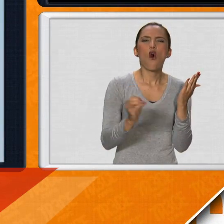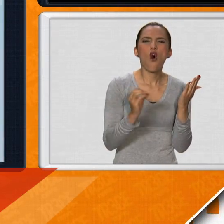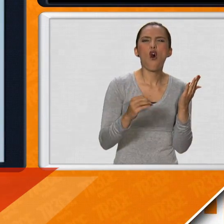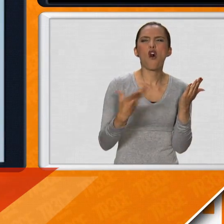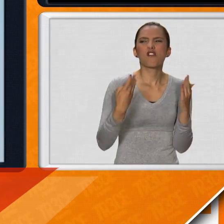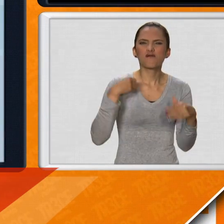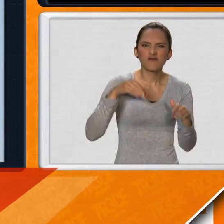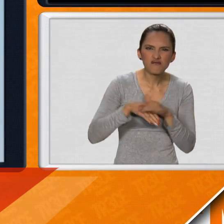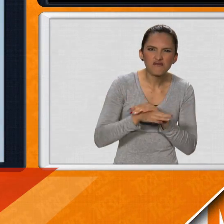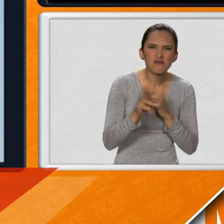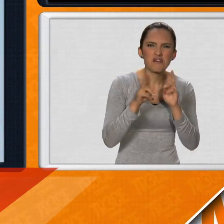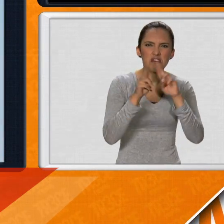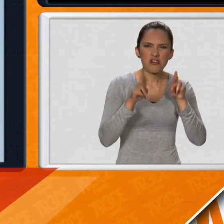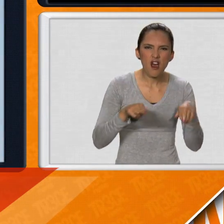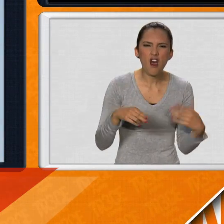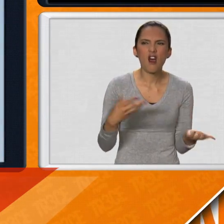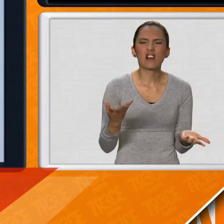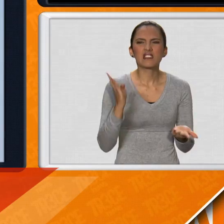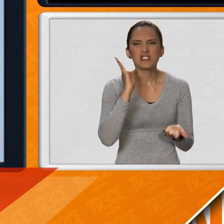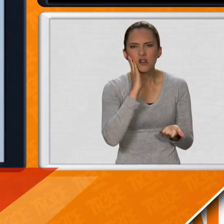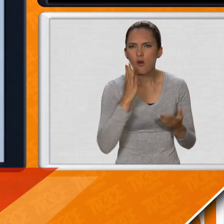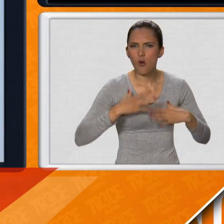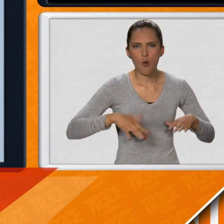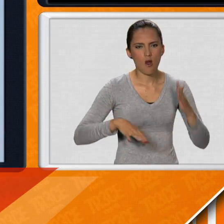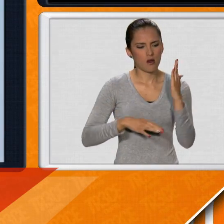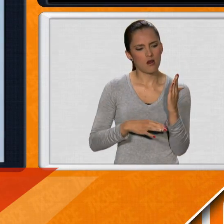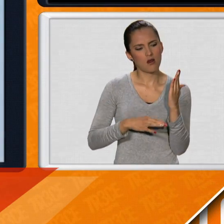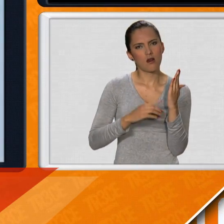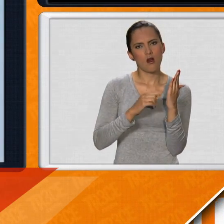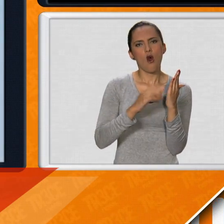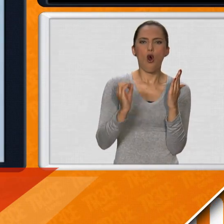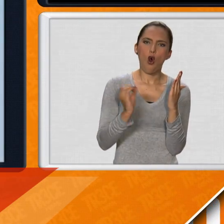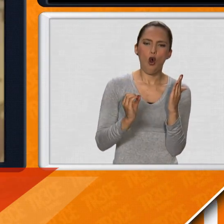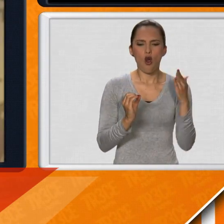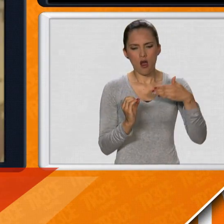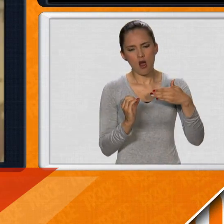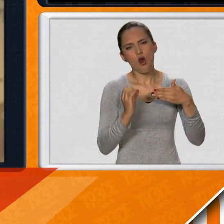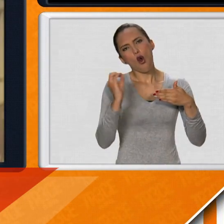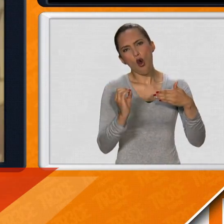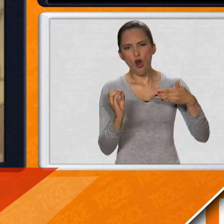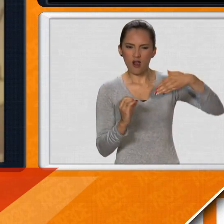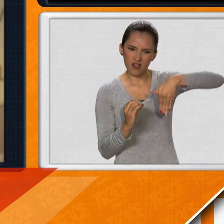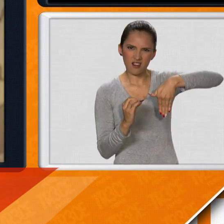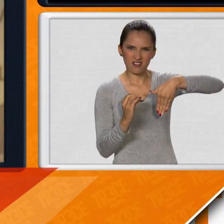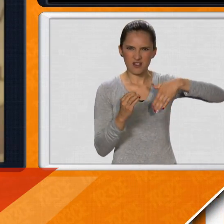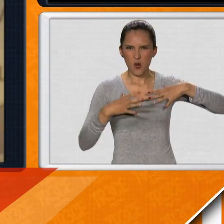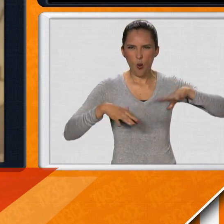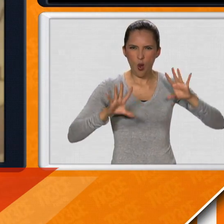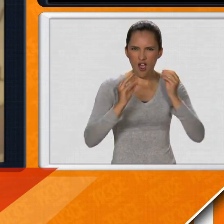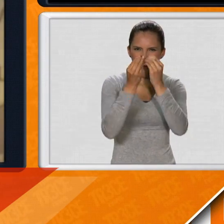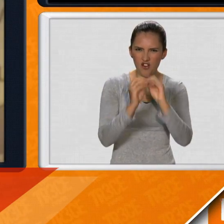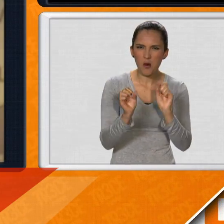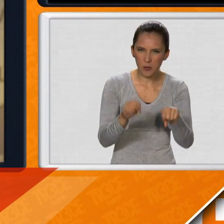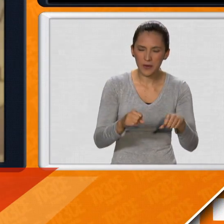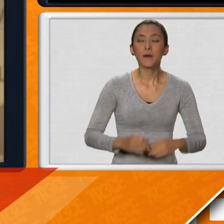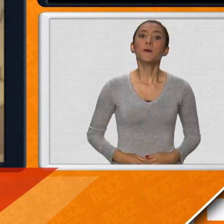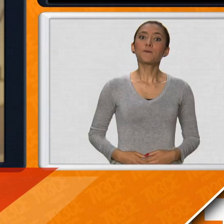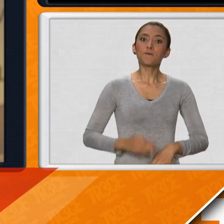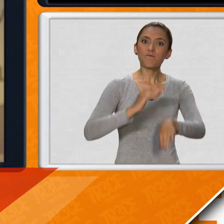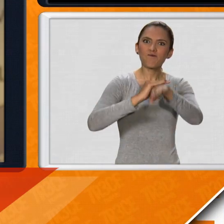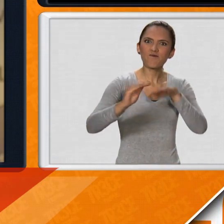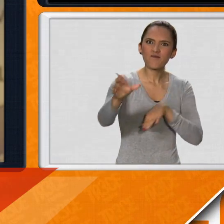navegando. Puedes usarlo en cualquiera de los cuatro sentidos, con cualquier aplicación. Bueno, invito a todos los amigos de 13 News para que